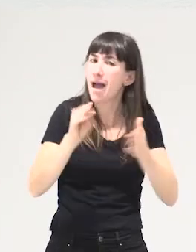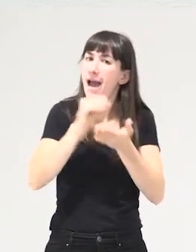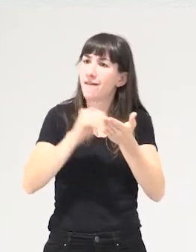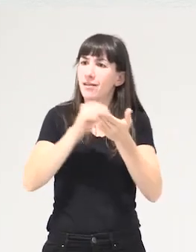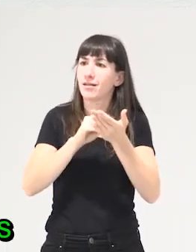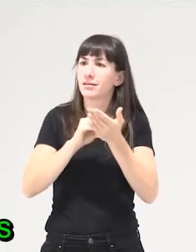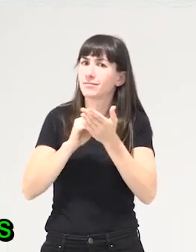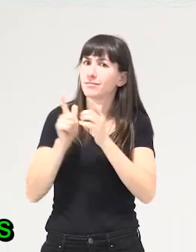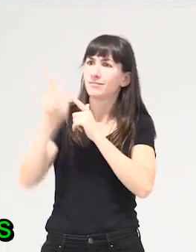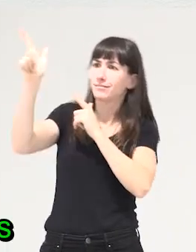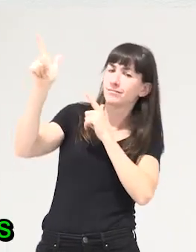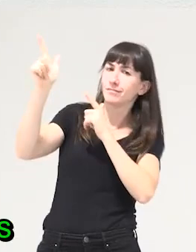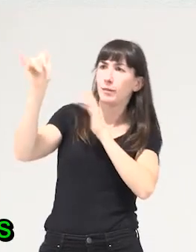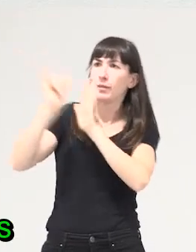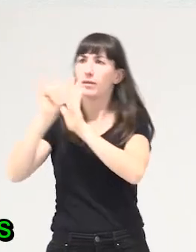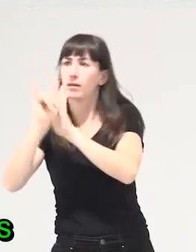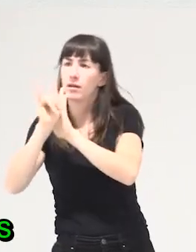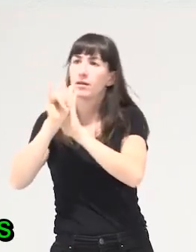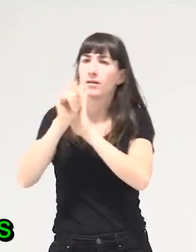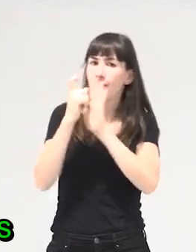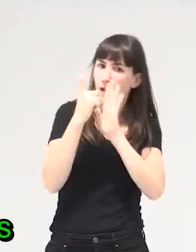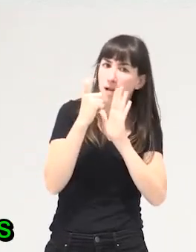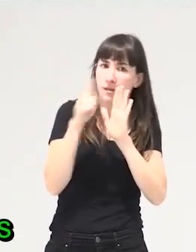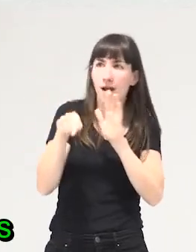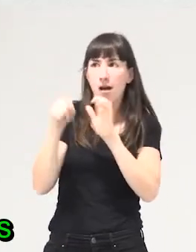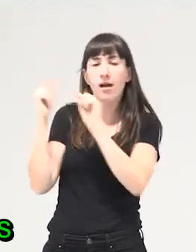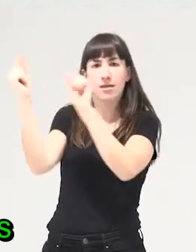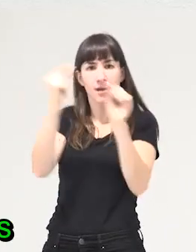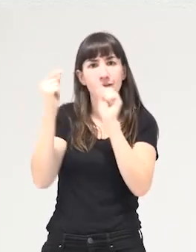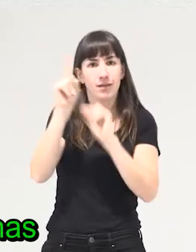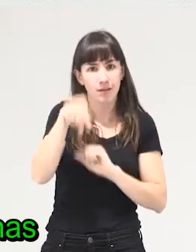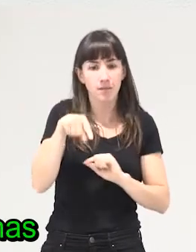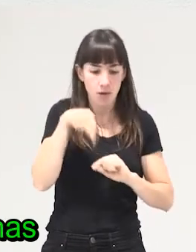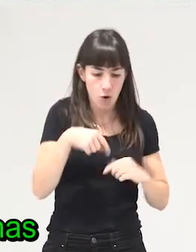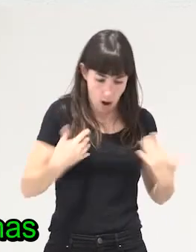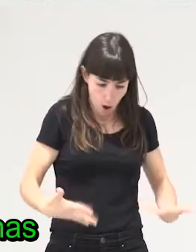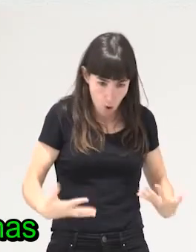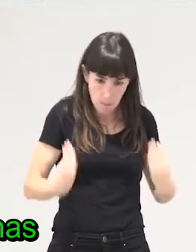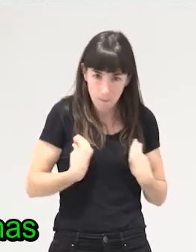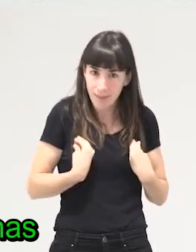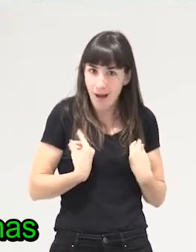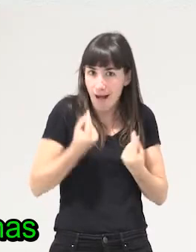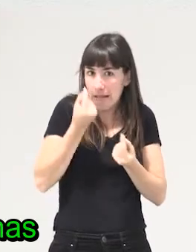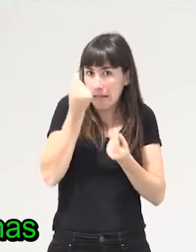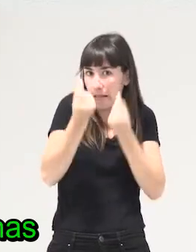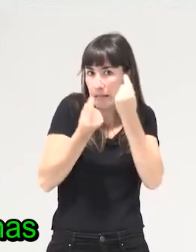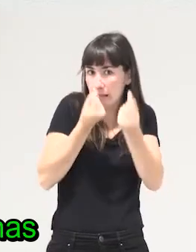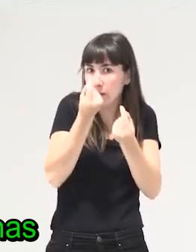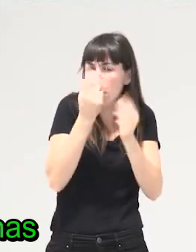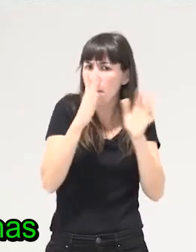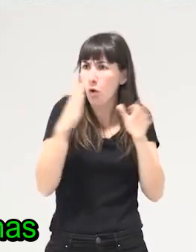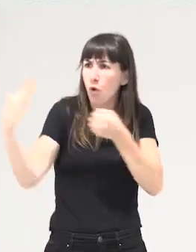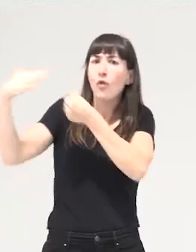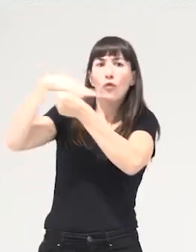distancia acercar o desde la vida concreta poder cuestionar esas grandes cosas o acercar esas cosas que se nos quedan como tan